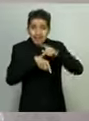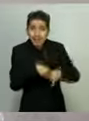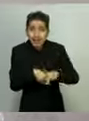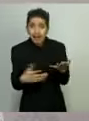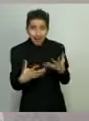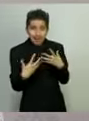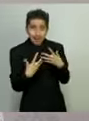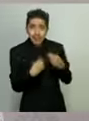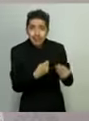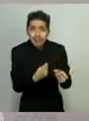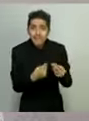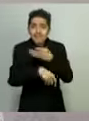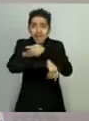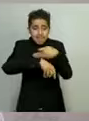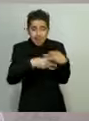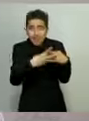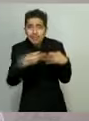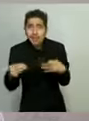sus familias.